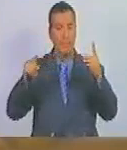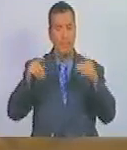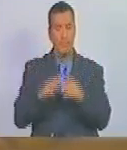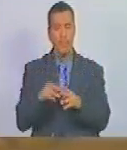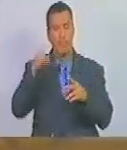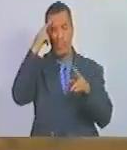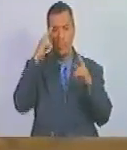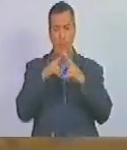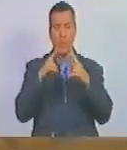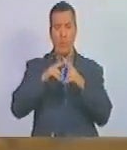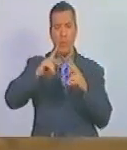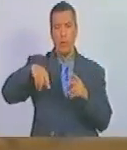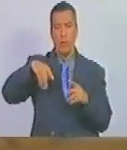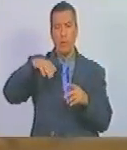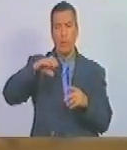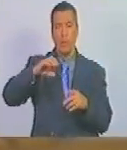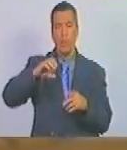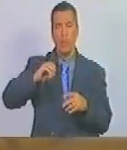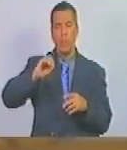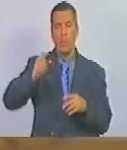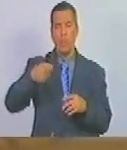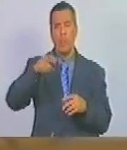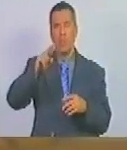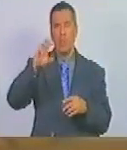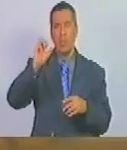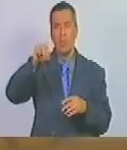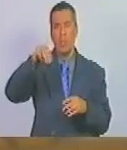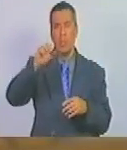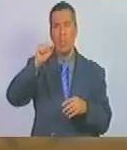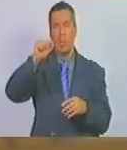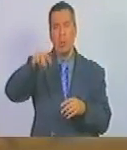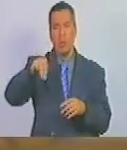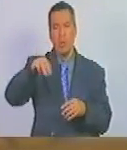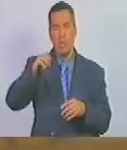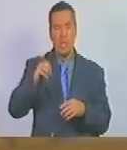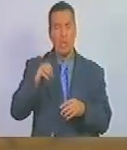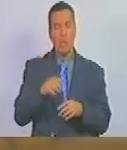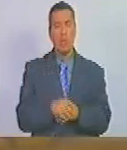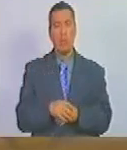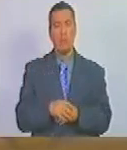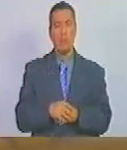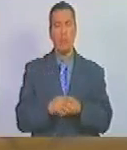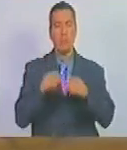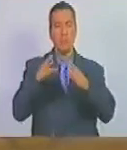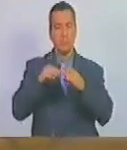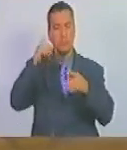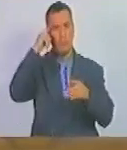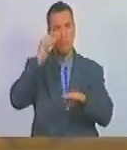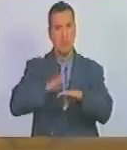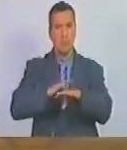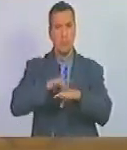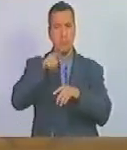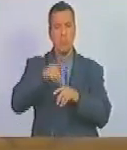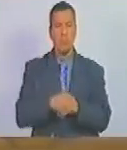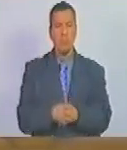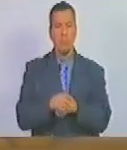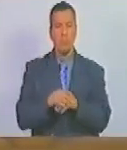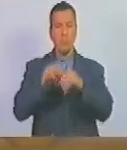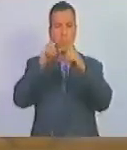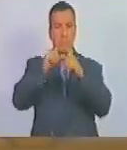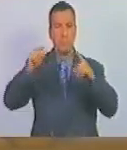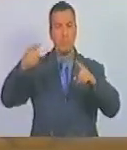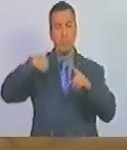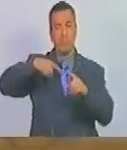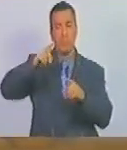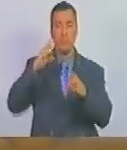se conoce como el pogromo que es el ataque una etnia la devastación hoy está ocurriendo en Palestina